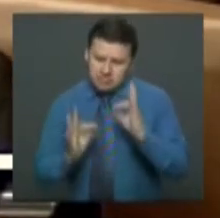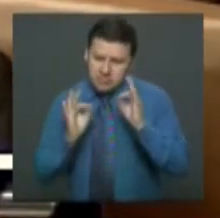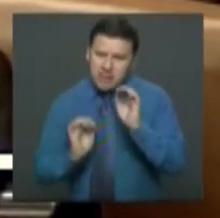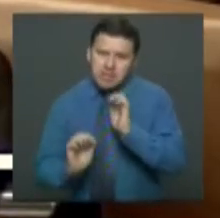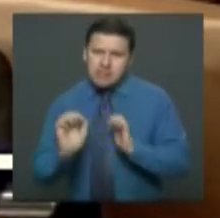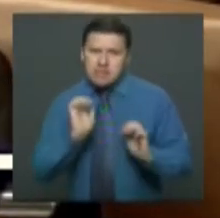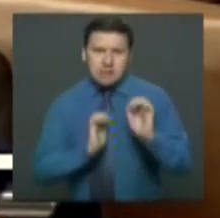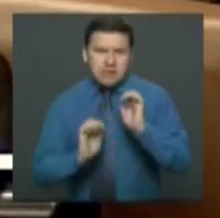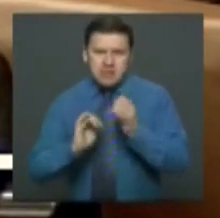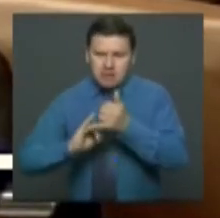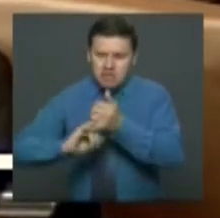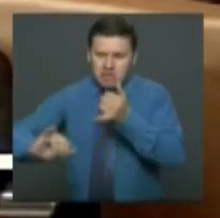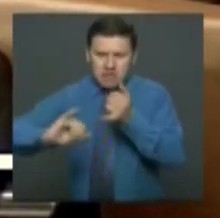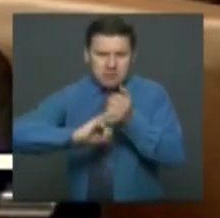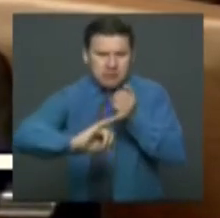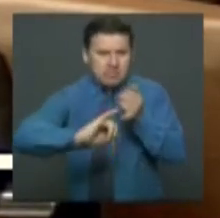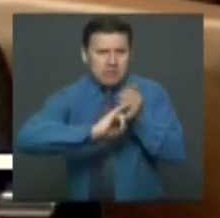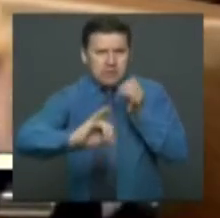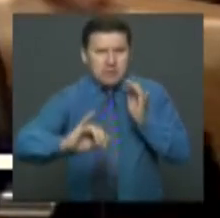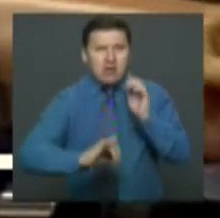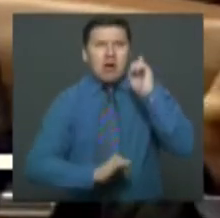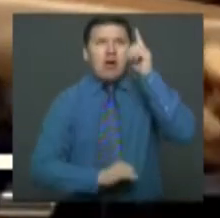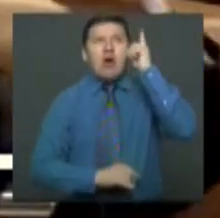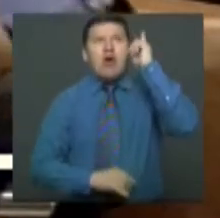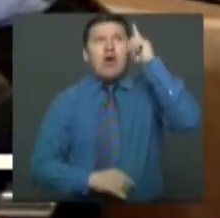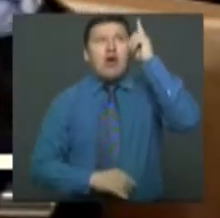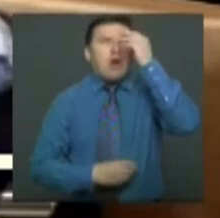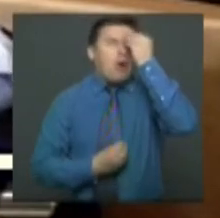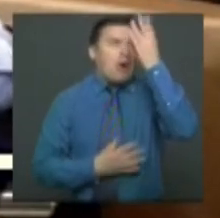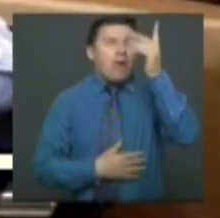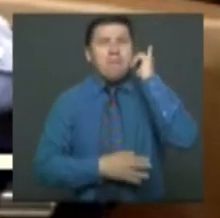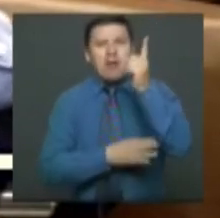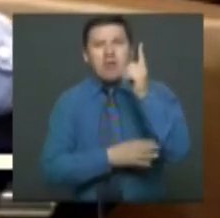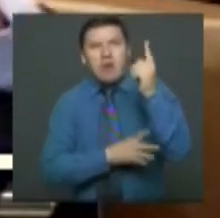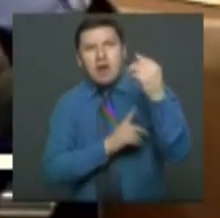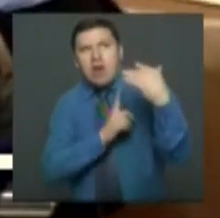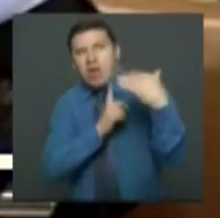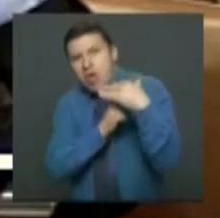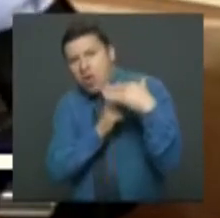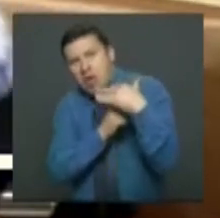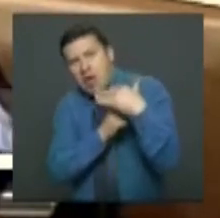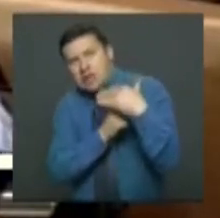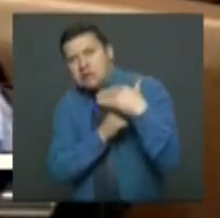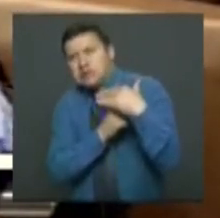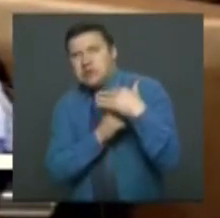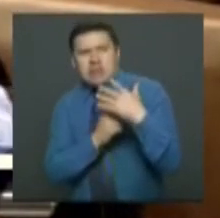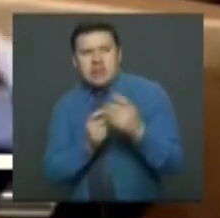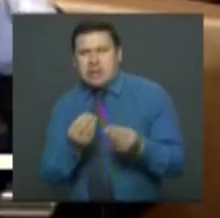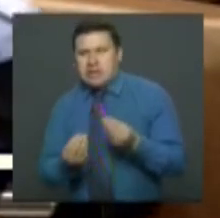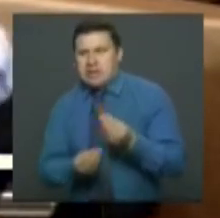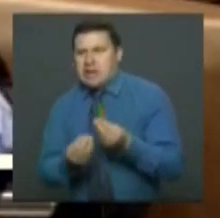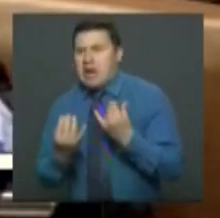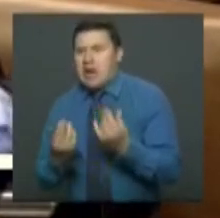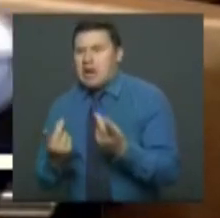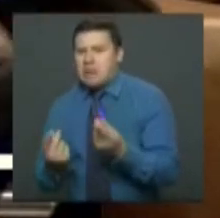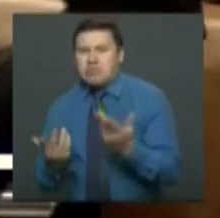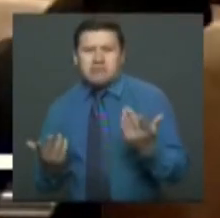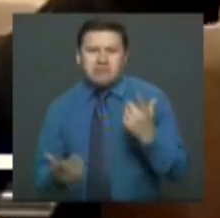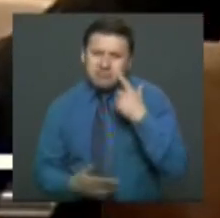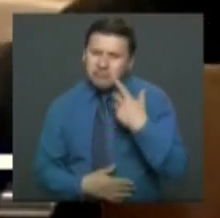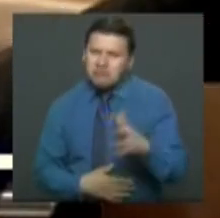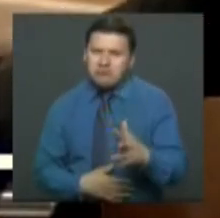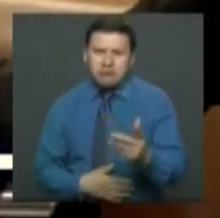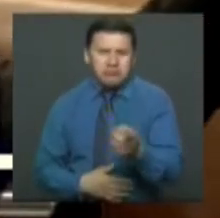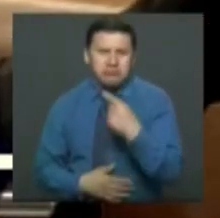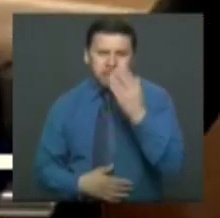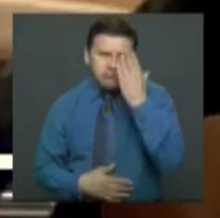la independencia de este órgano legislativo y lo que vimos ayer fue una presión del Ejecutivo para forzar un hecho irregular. Hecho irregular que, como